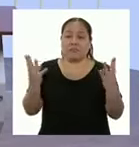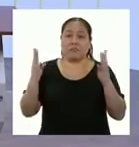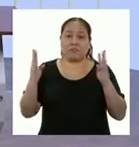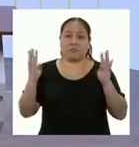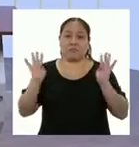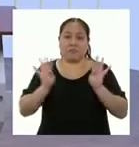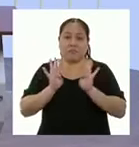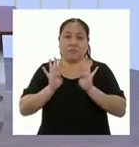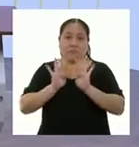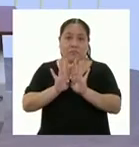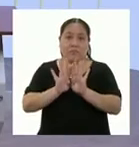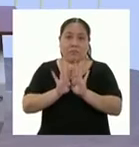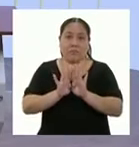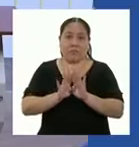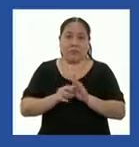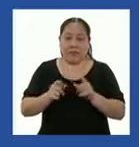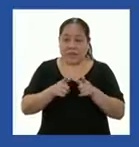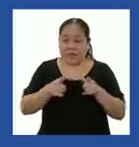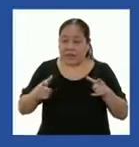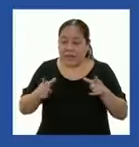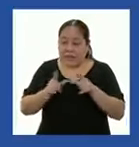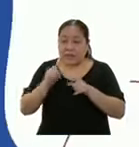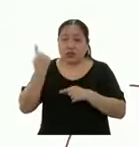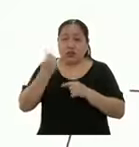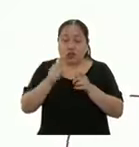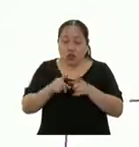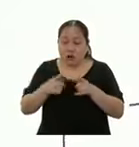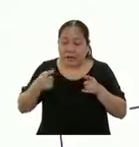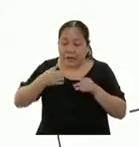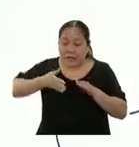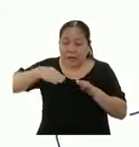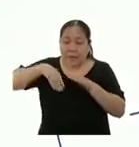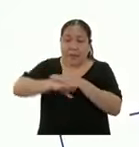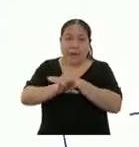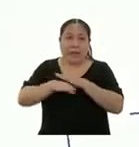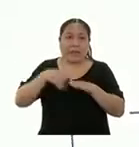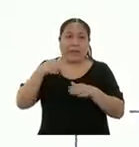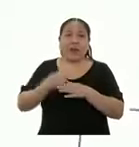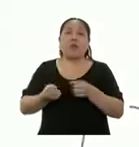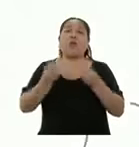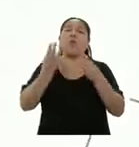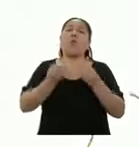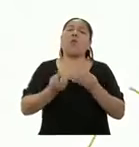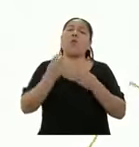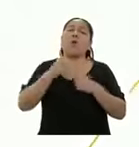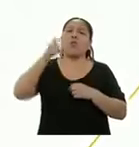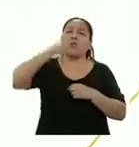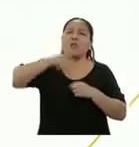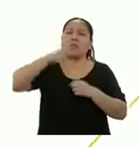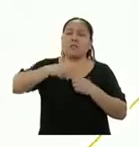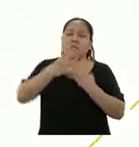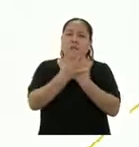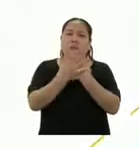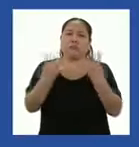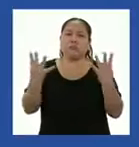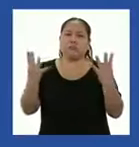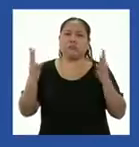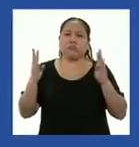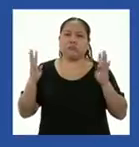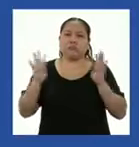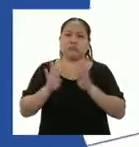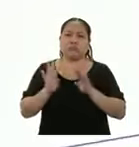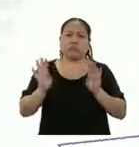de alambre, dejando libre el espacio para la entrada. ¿Cuántos metros lineales de malla se necesitarían para acercar el terreno?